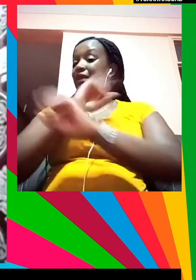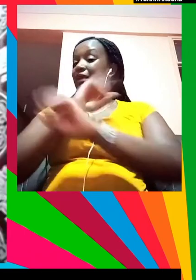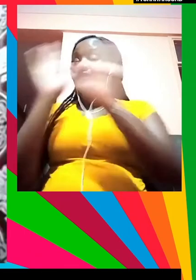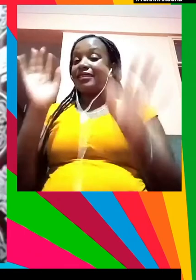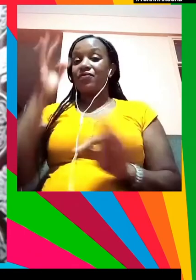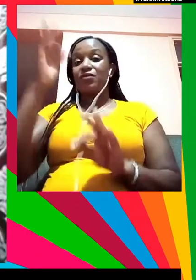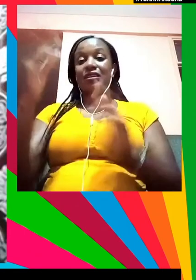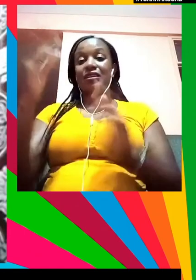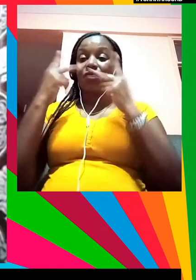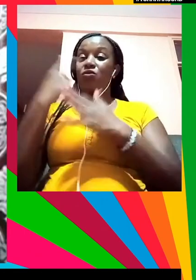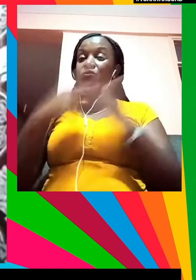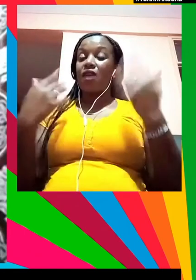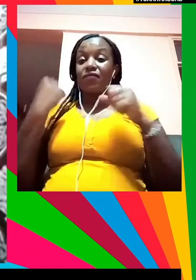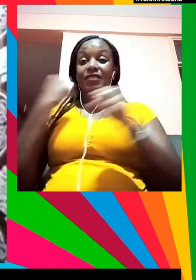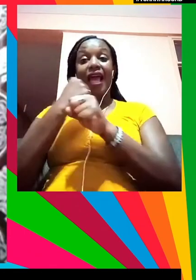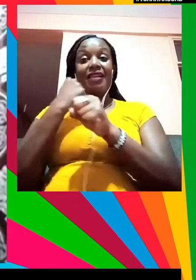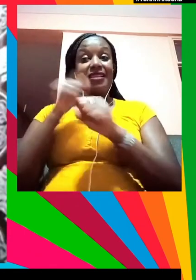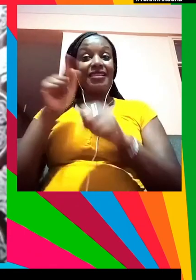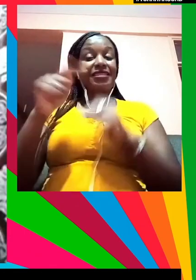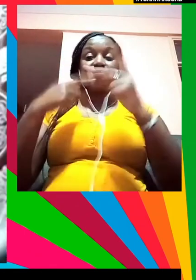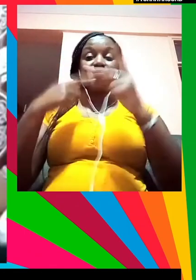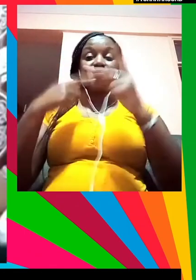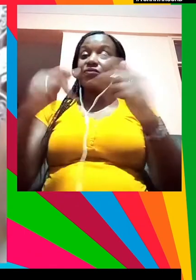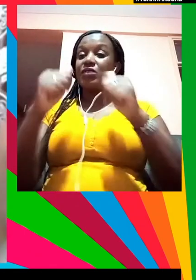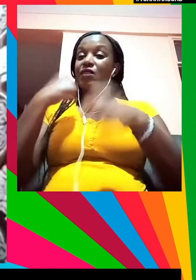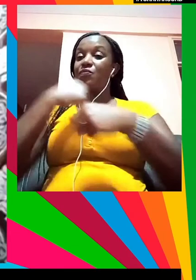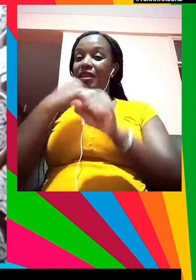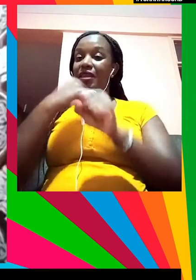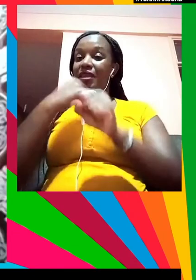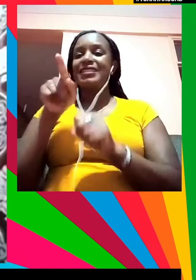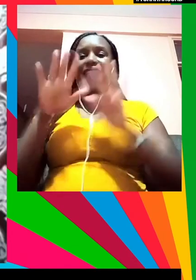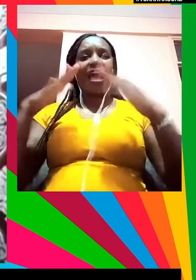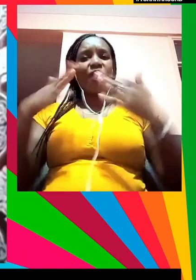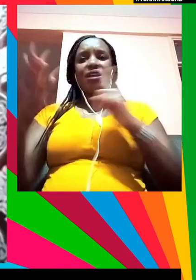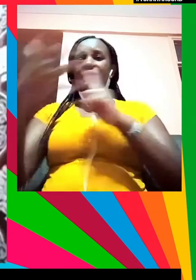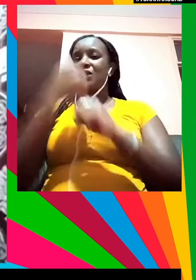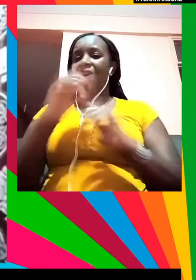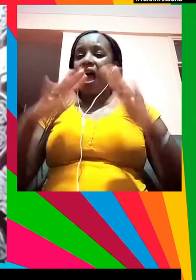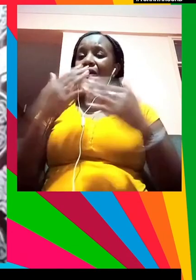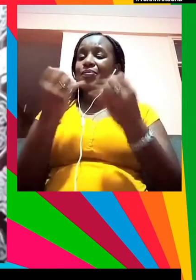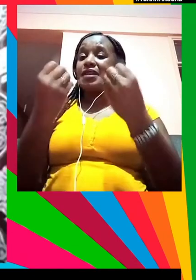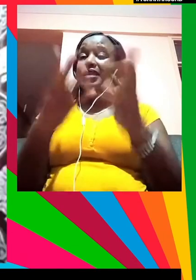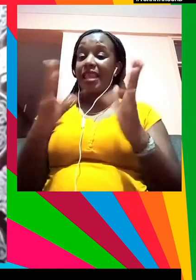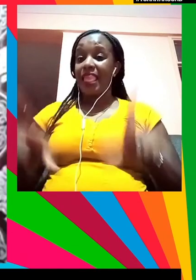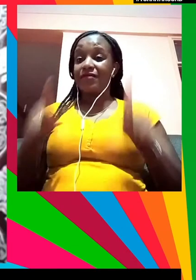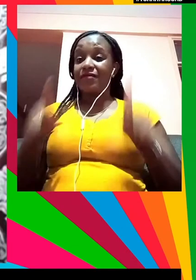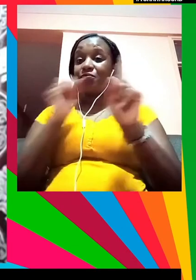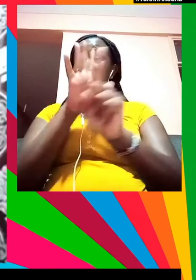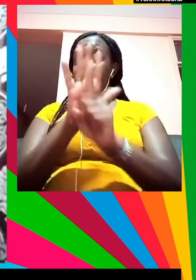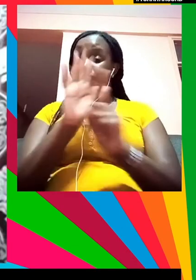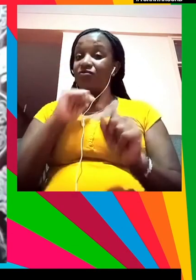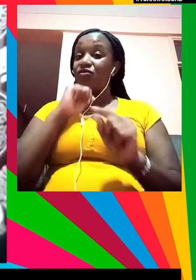ver lo que hemos conseguido el progreso realizado el impacto creado con lo cual